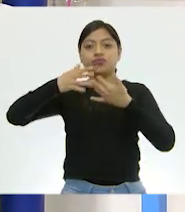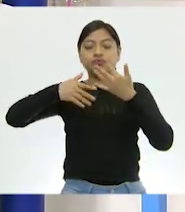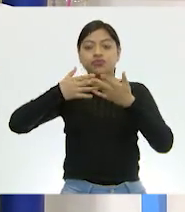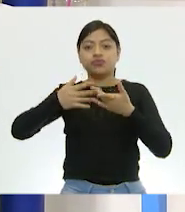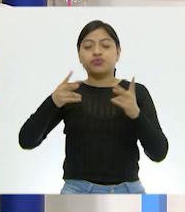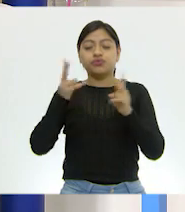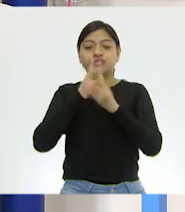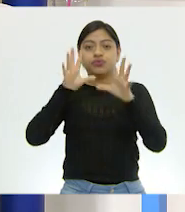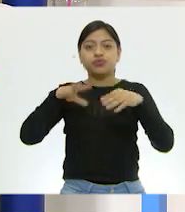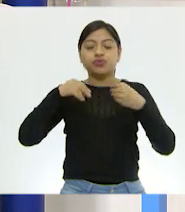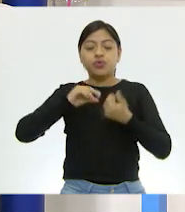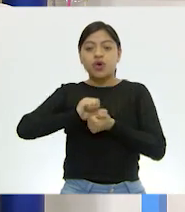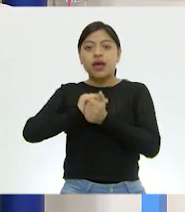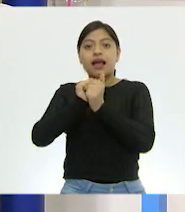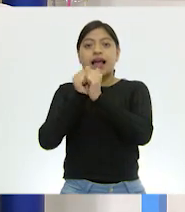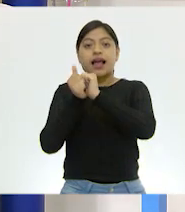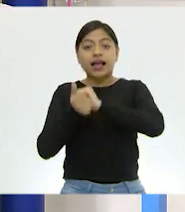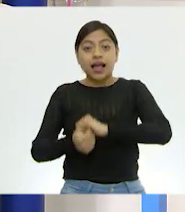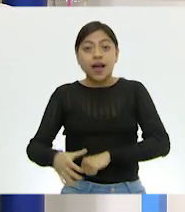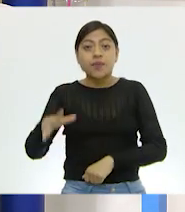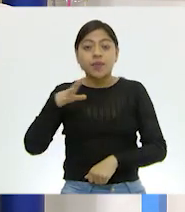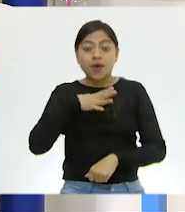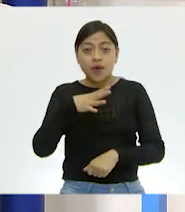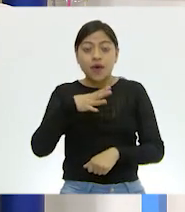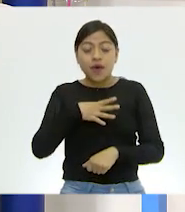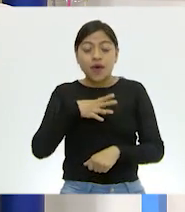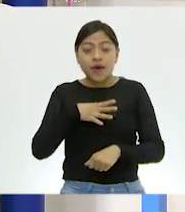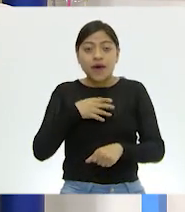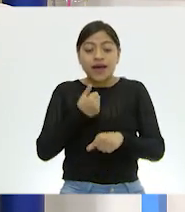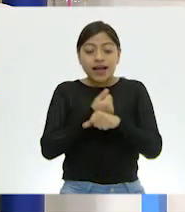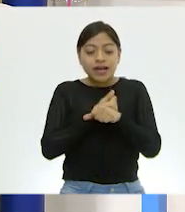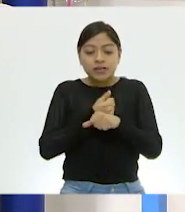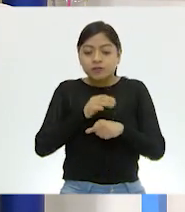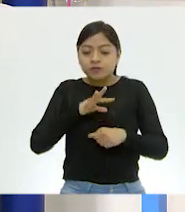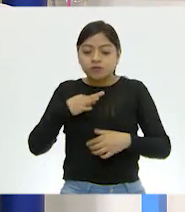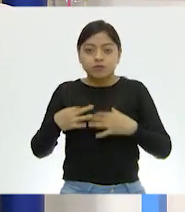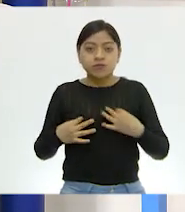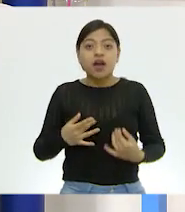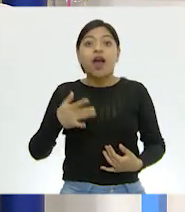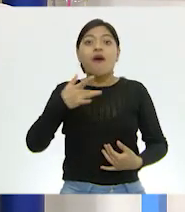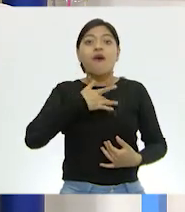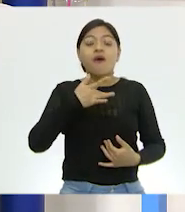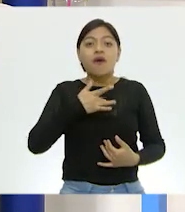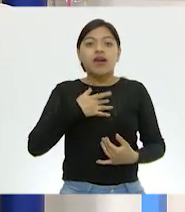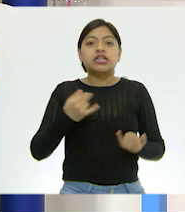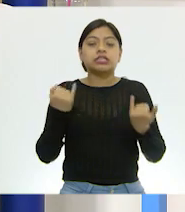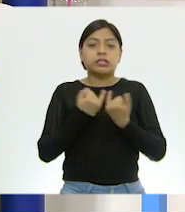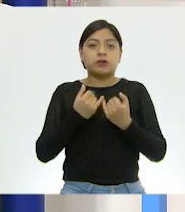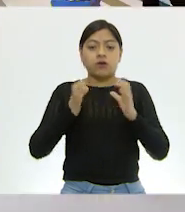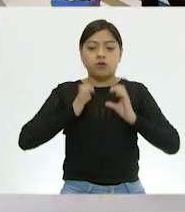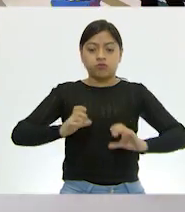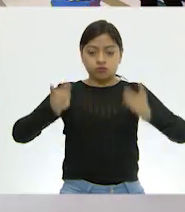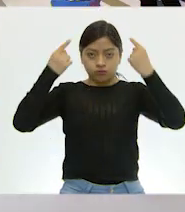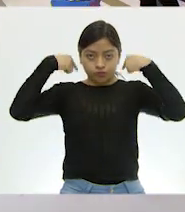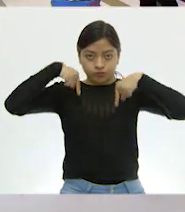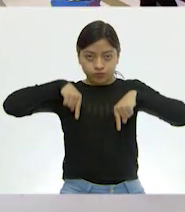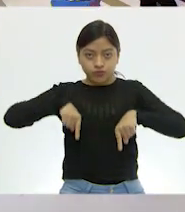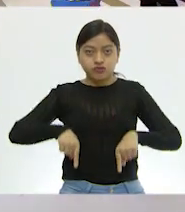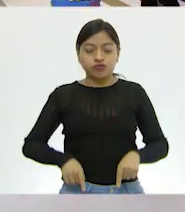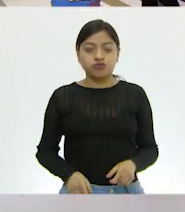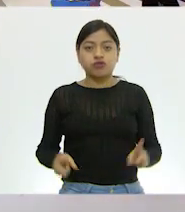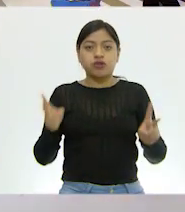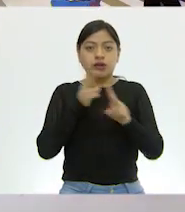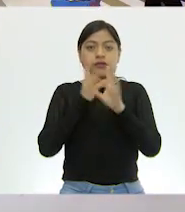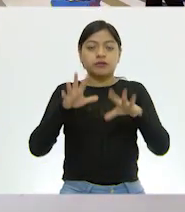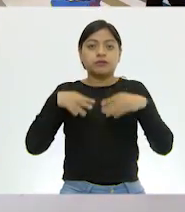es de donde las arterias pueden tomar ese oxígeno para llevarlo al corazón y después al resto del cuerpo. Y de la misma